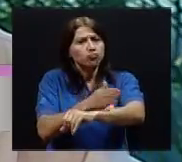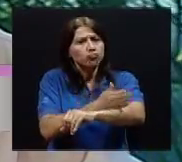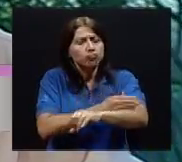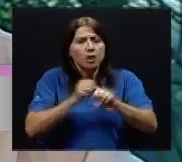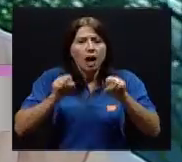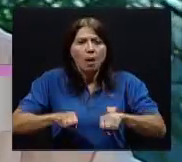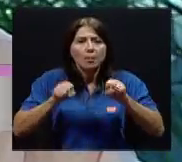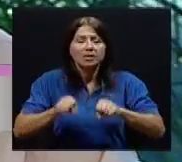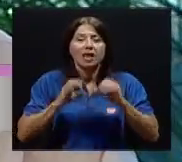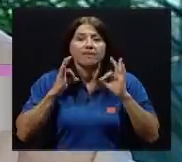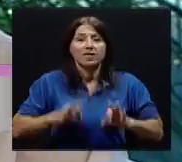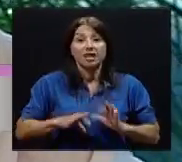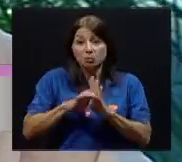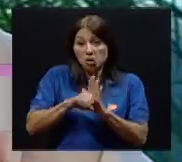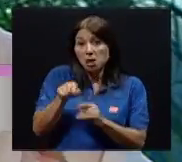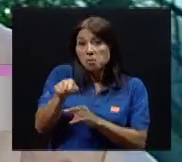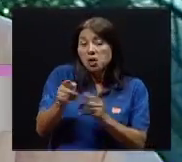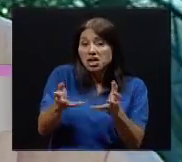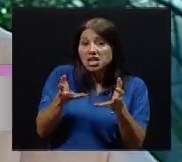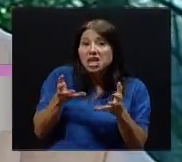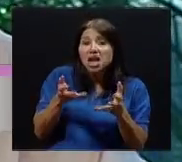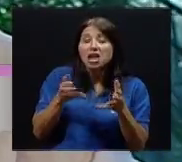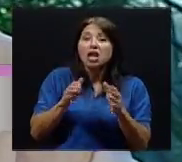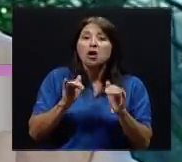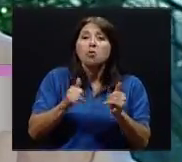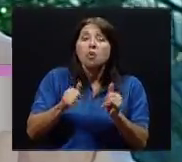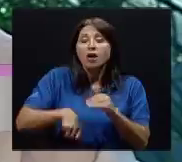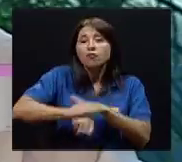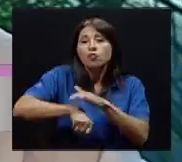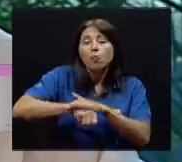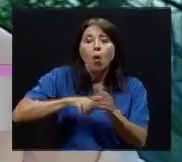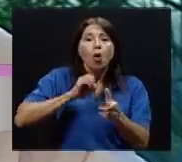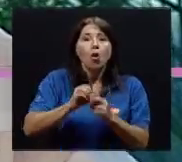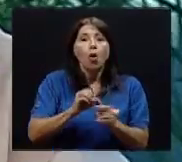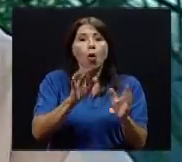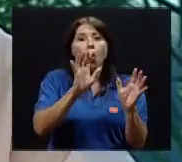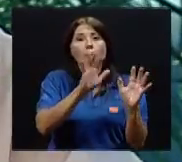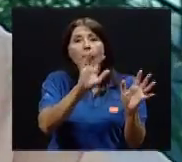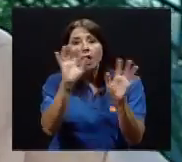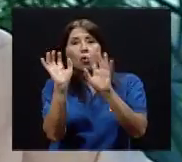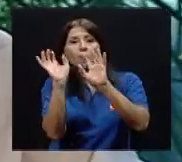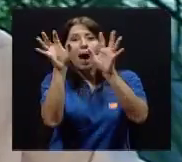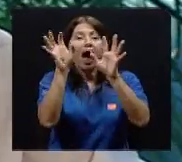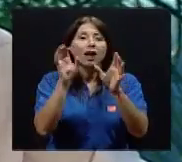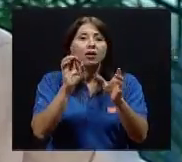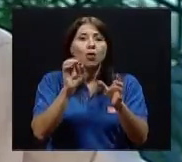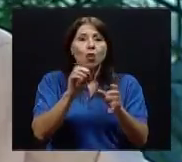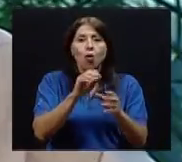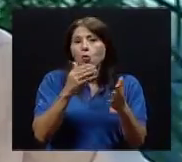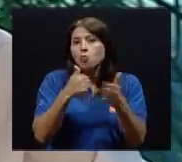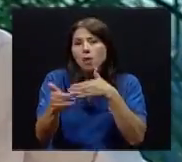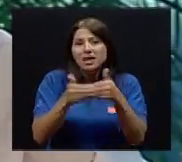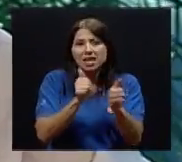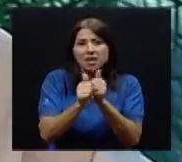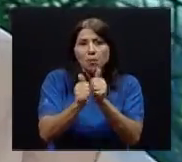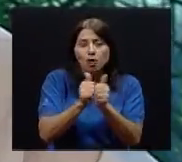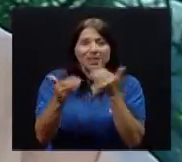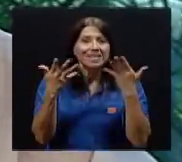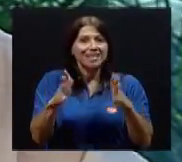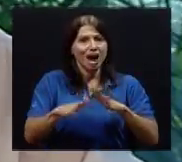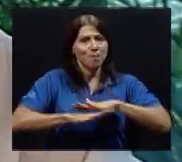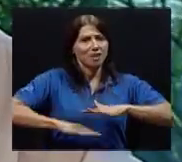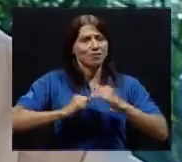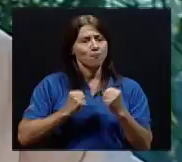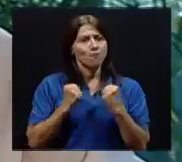se quiere jugar fútbol, balomán, o hacer un deporte, tenga su base muy fuerte. Para entonces, a los 12,